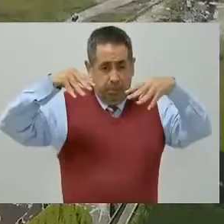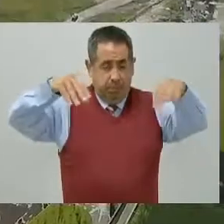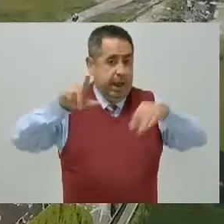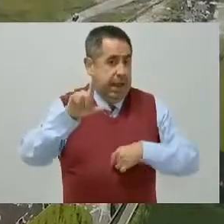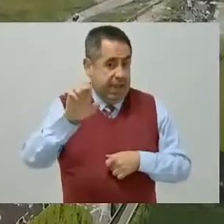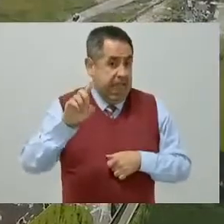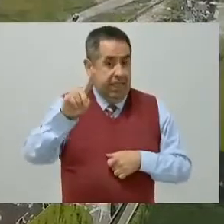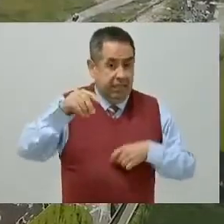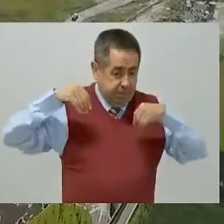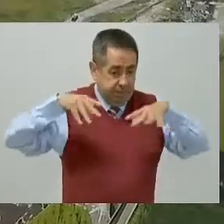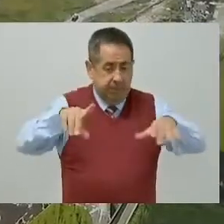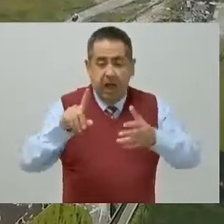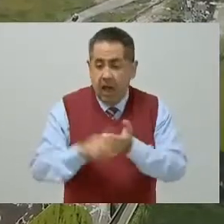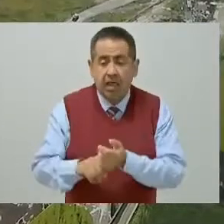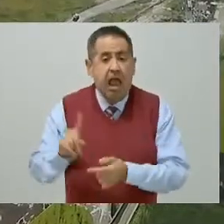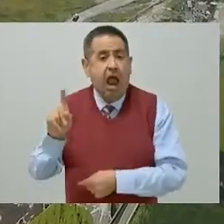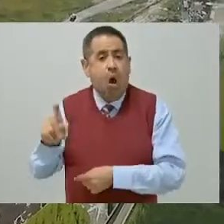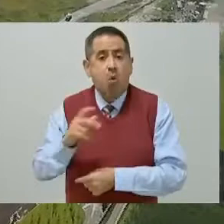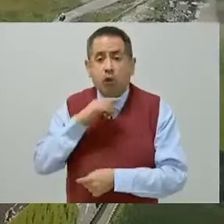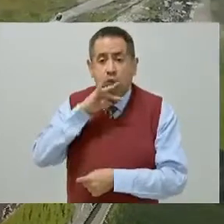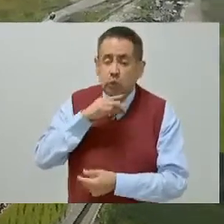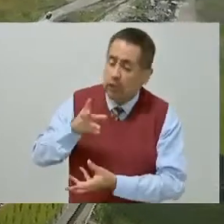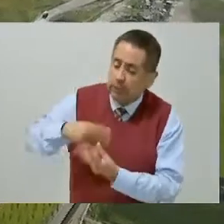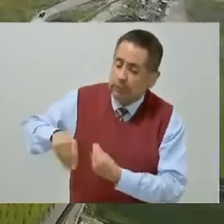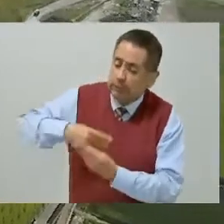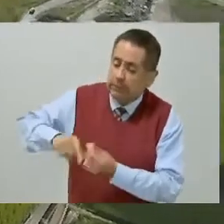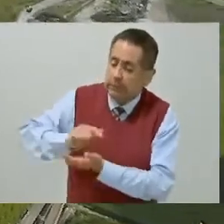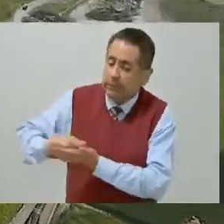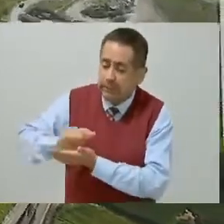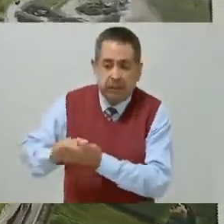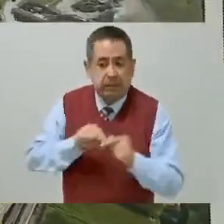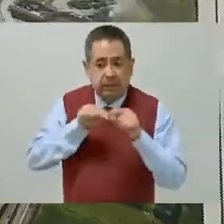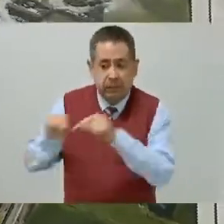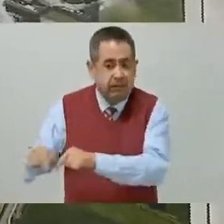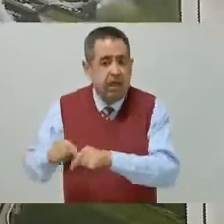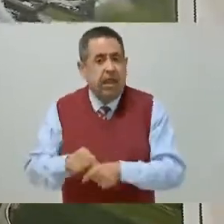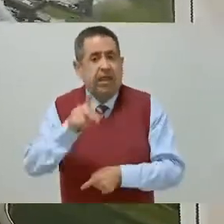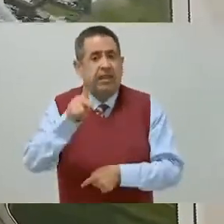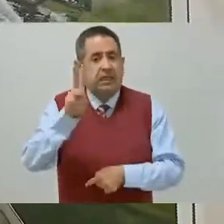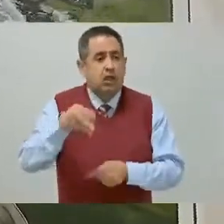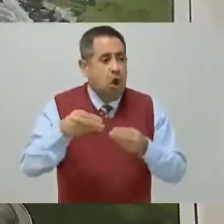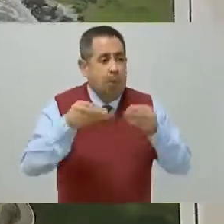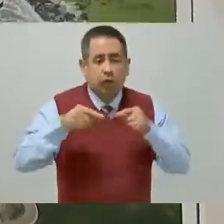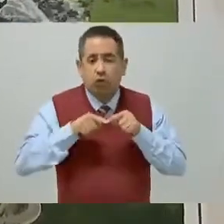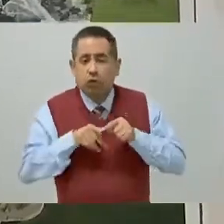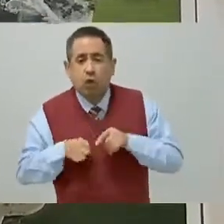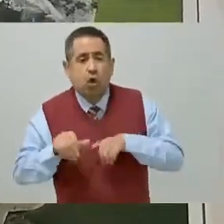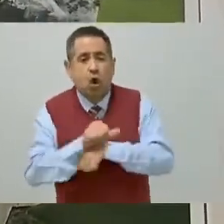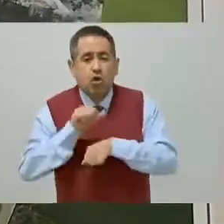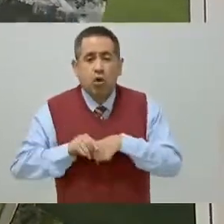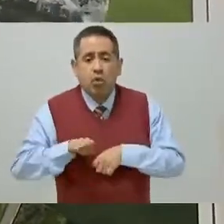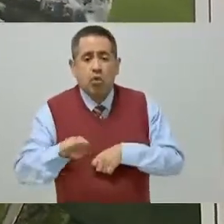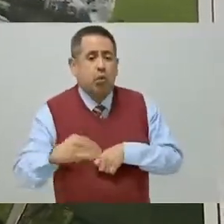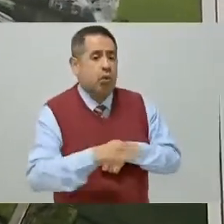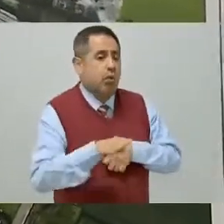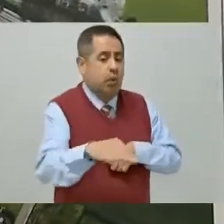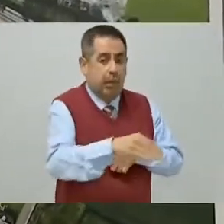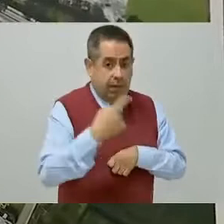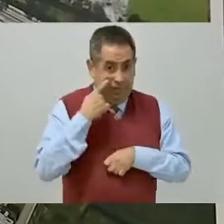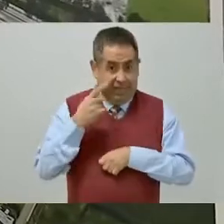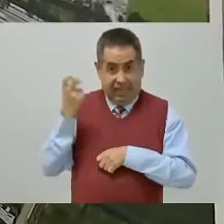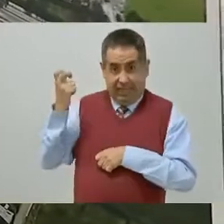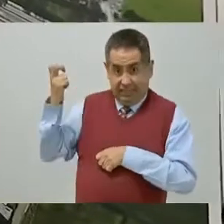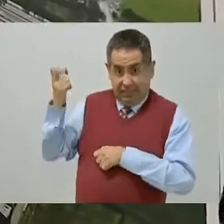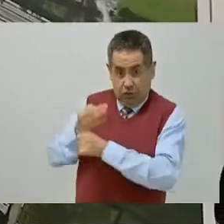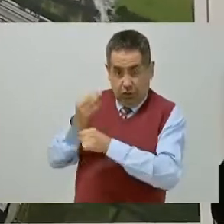planta de tratamiento de aguas residuales, tres kilómetros de vialidades. Nosotros estamos ahorita ubicados aquí en